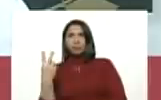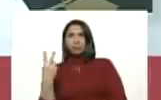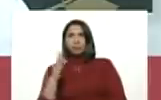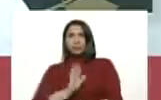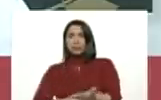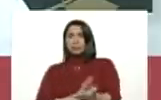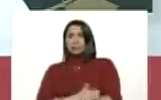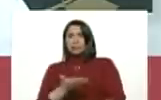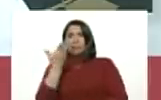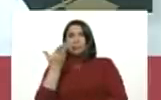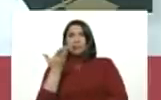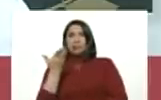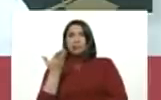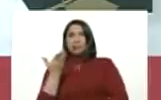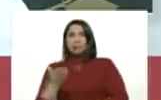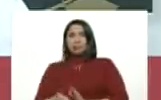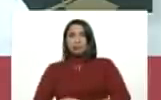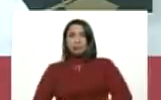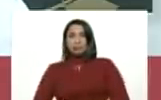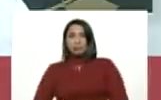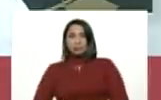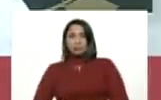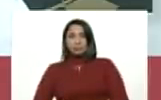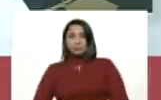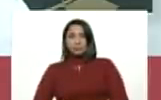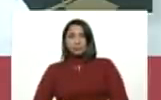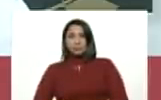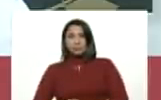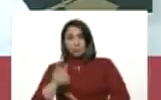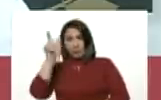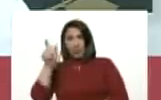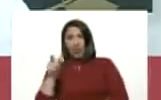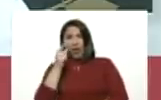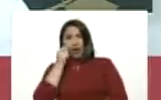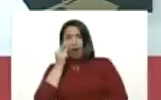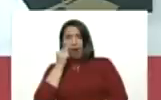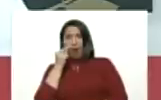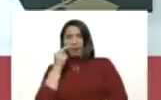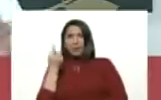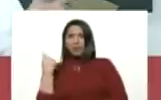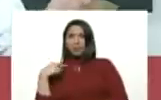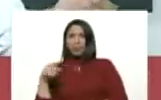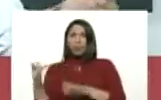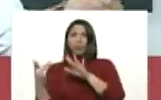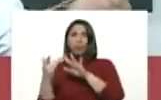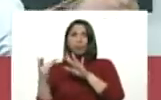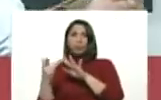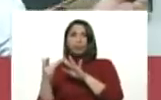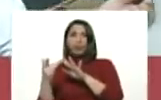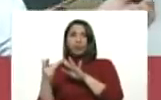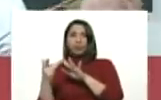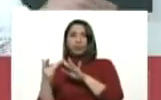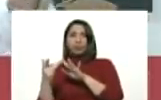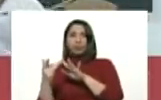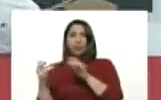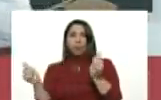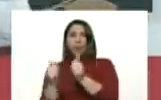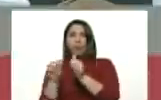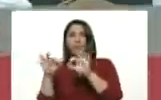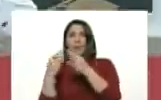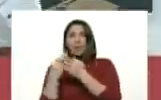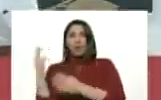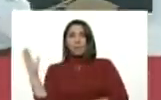hipertensión arterial. Tuvo contacto con un familiar que vino de